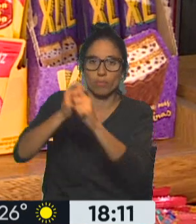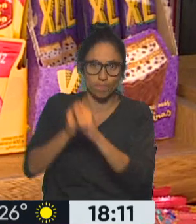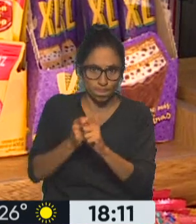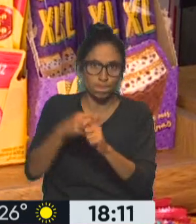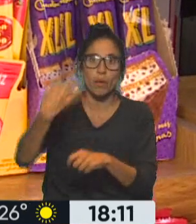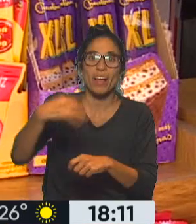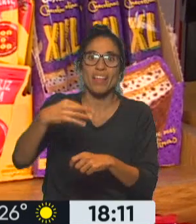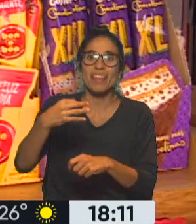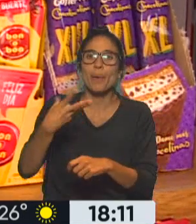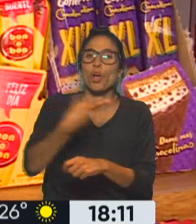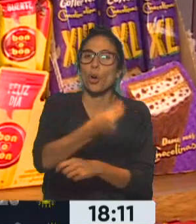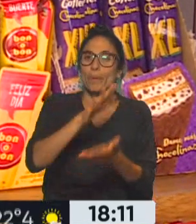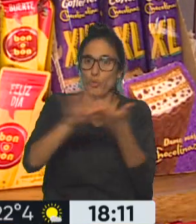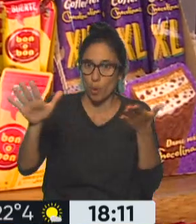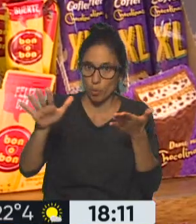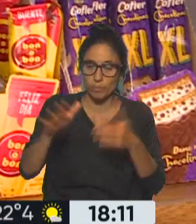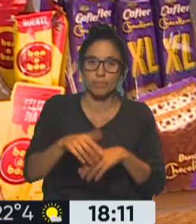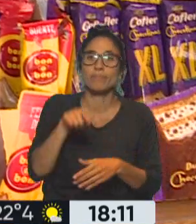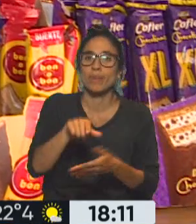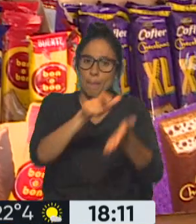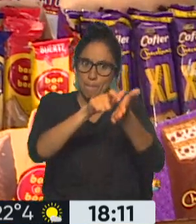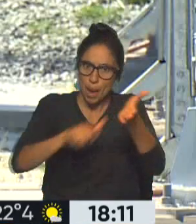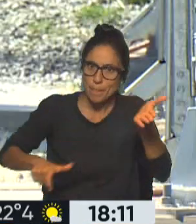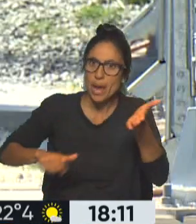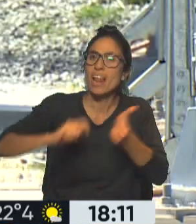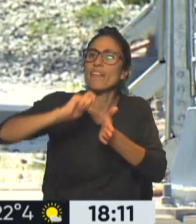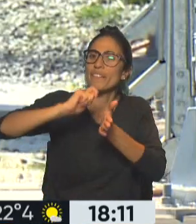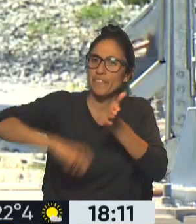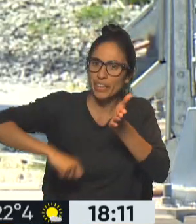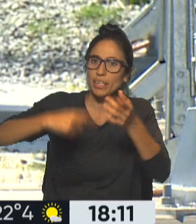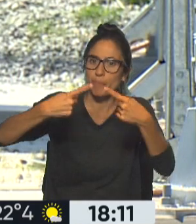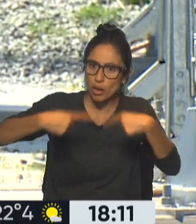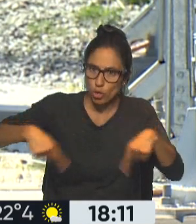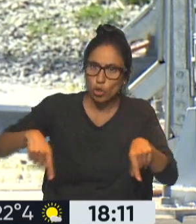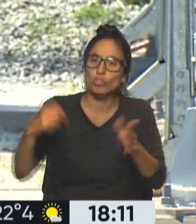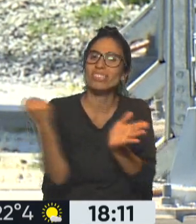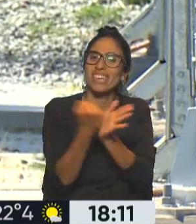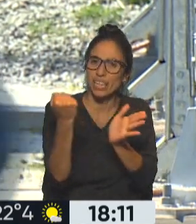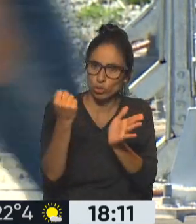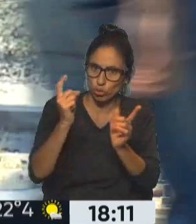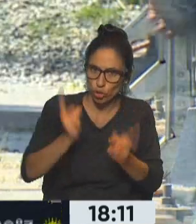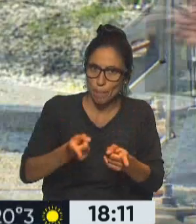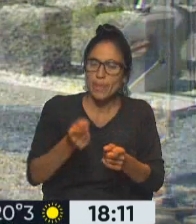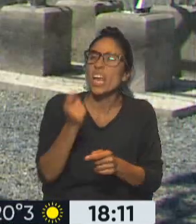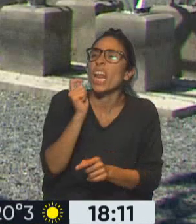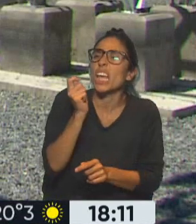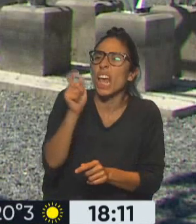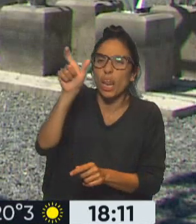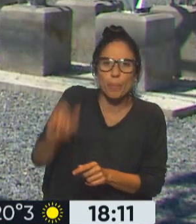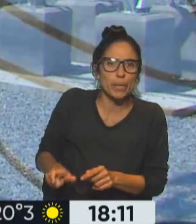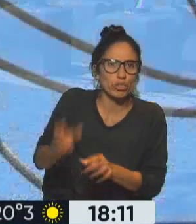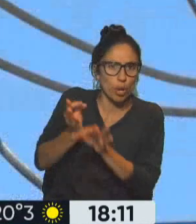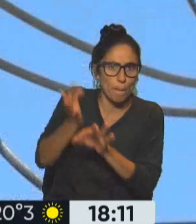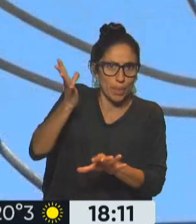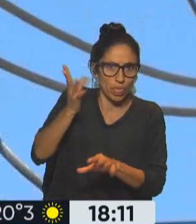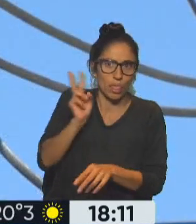papel que tiene que estar firmado y con el sello de quién es el que hizo la